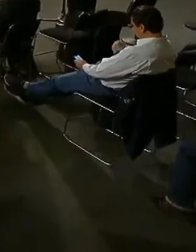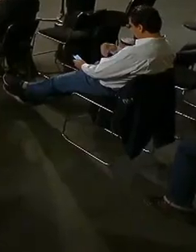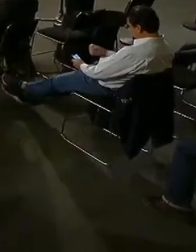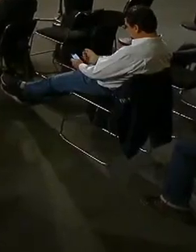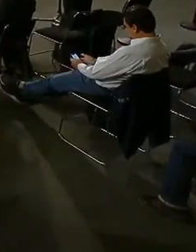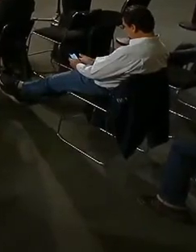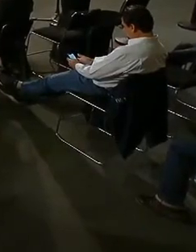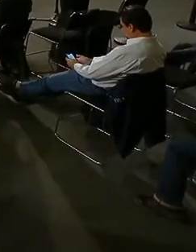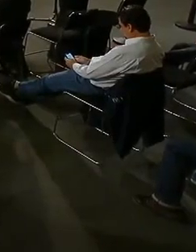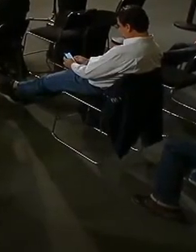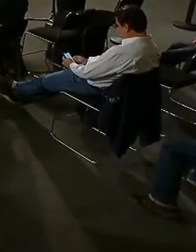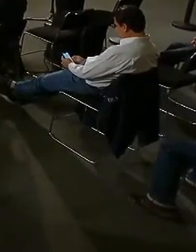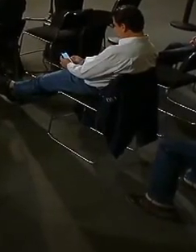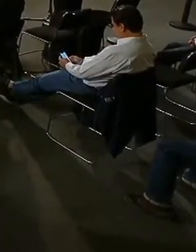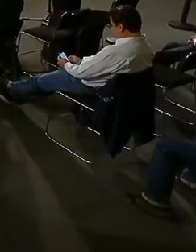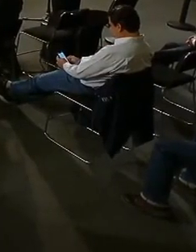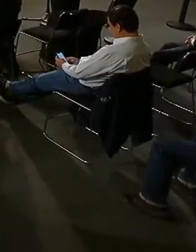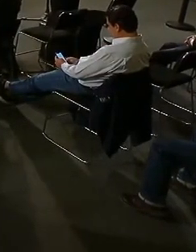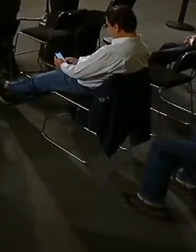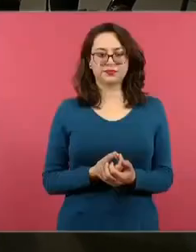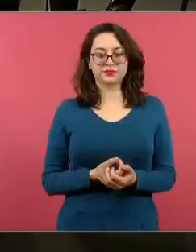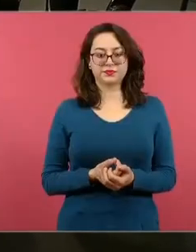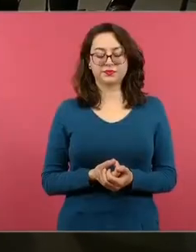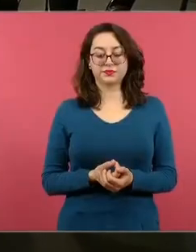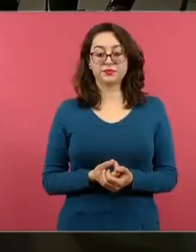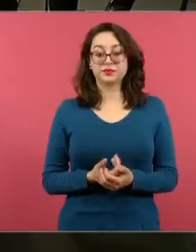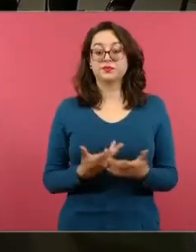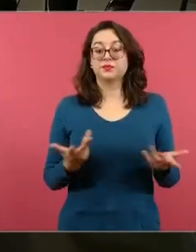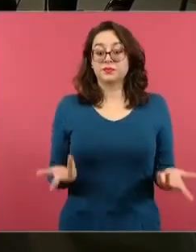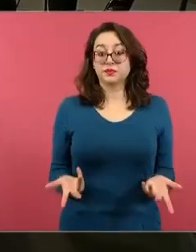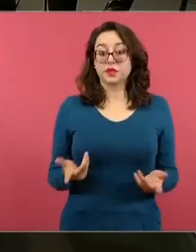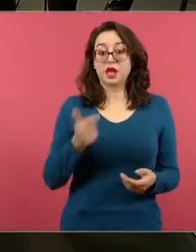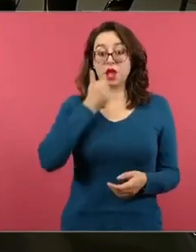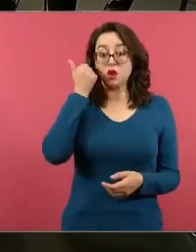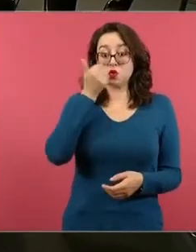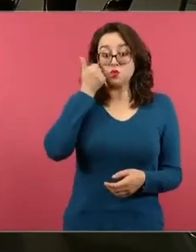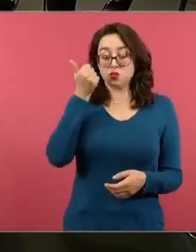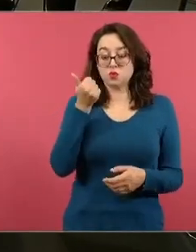proyecto, va o deberá resolver esta problemática.